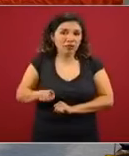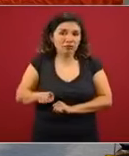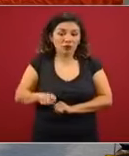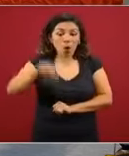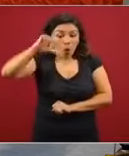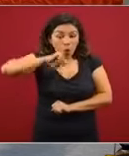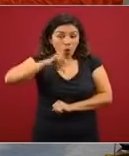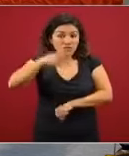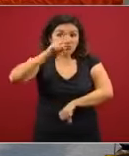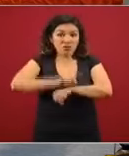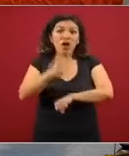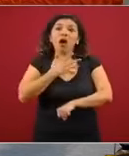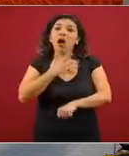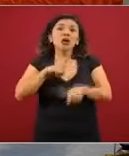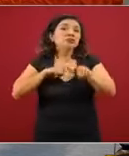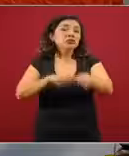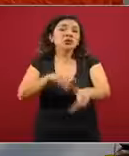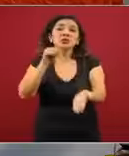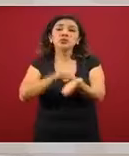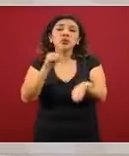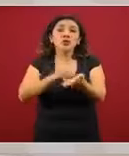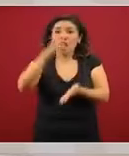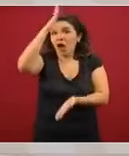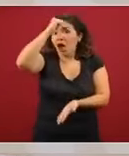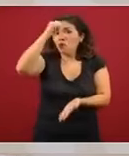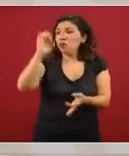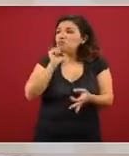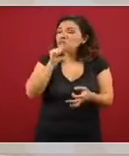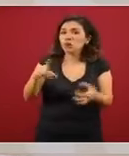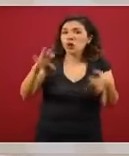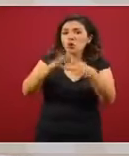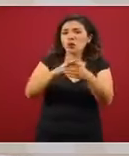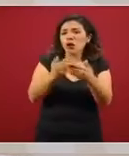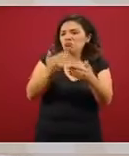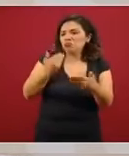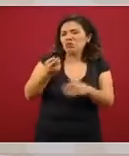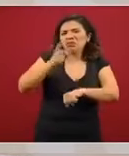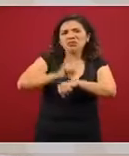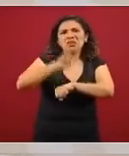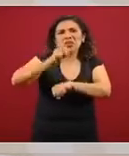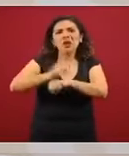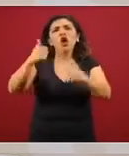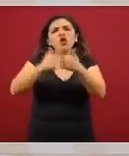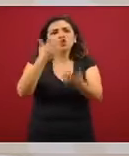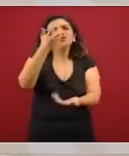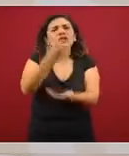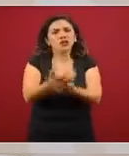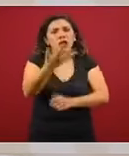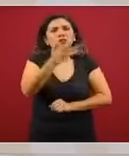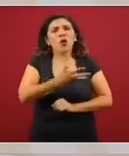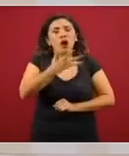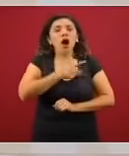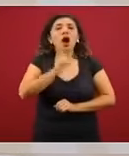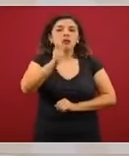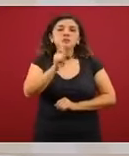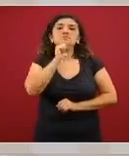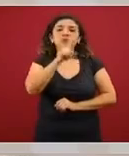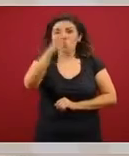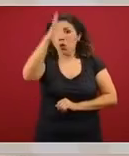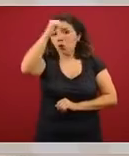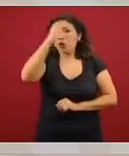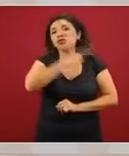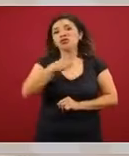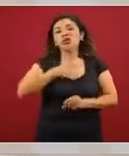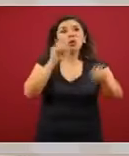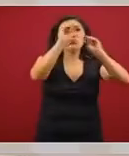hoy está vigente con unos días de azueto, que son los que se tienen que programar.